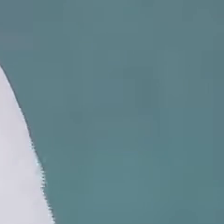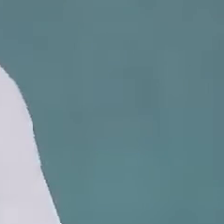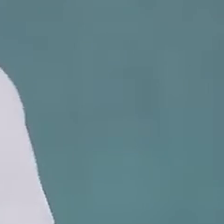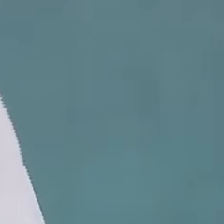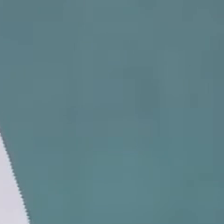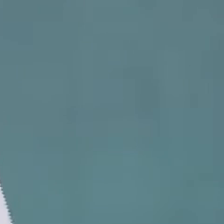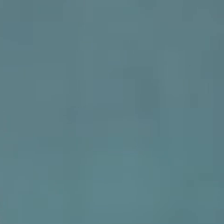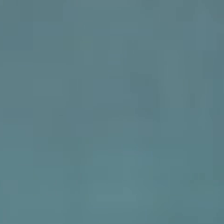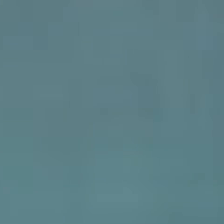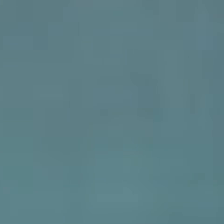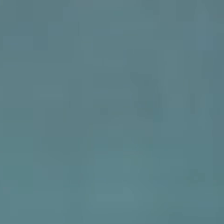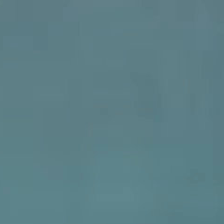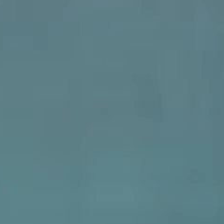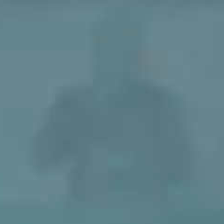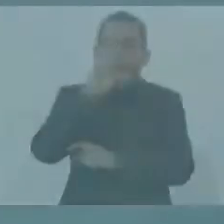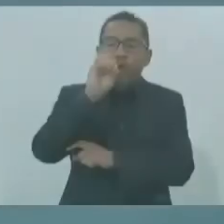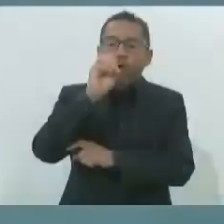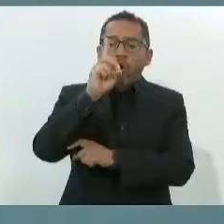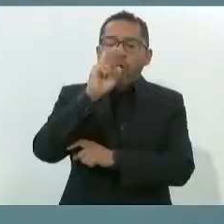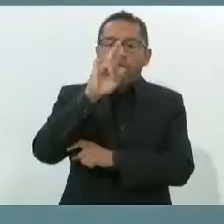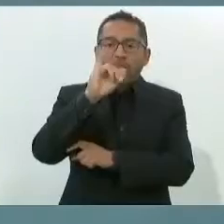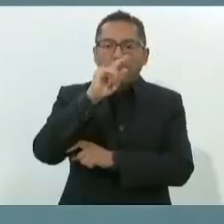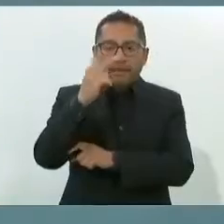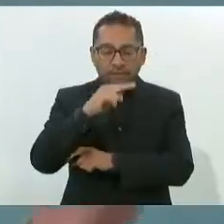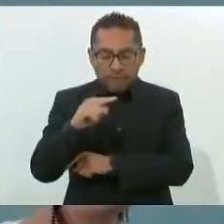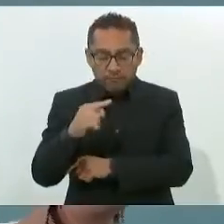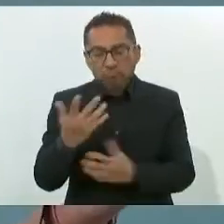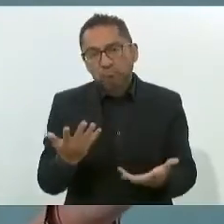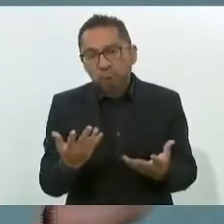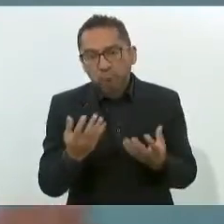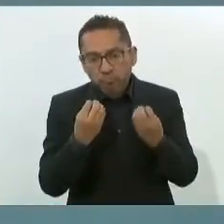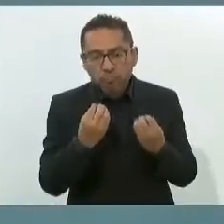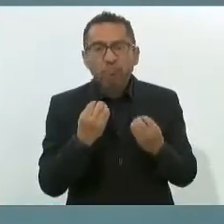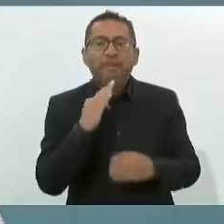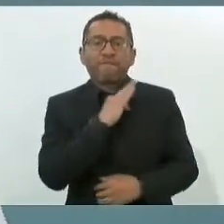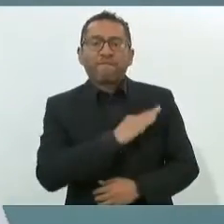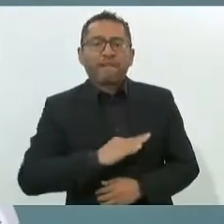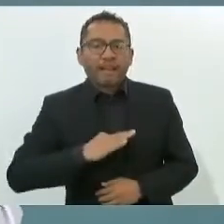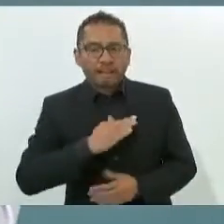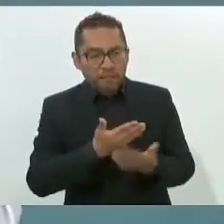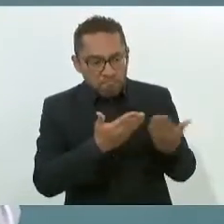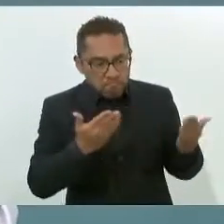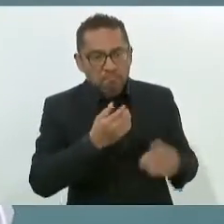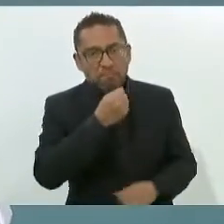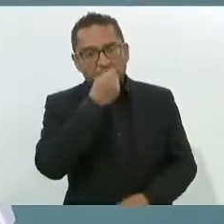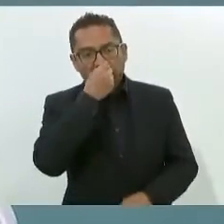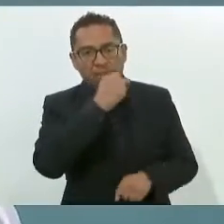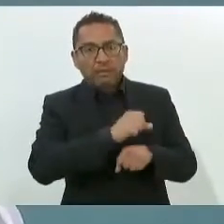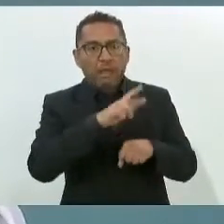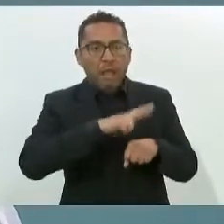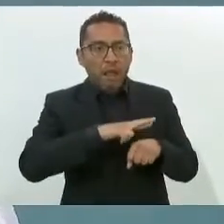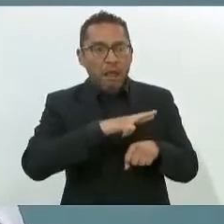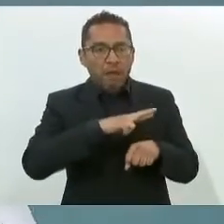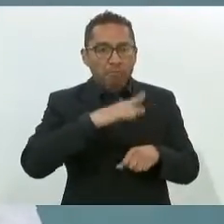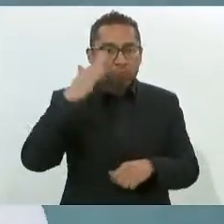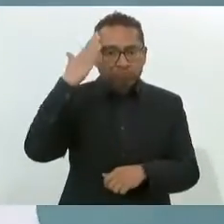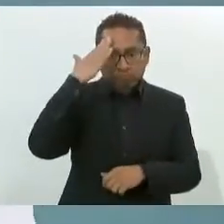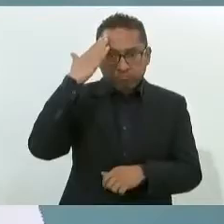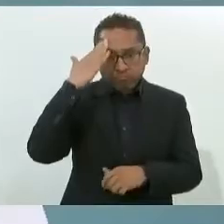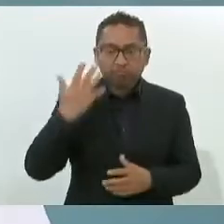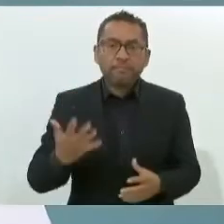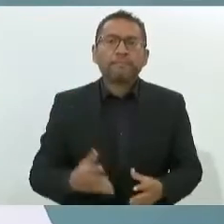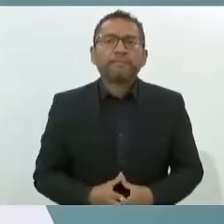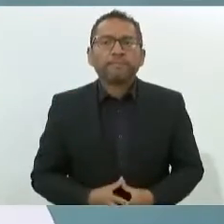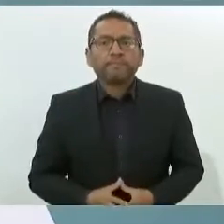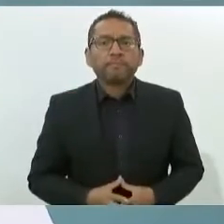Rosa Isela Rodríguez. Muchas felicidades, secretaria. Debo de expresar que